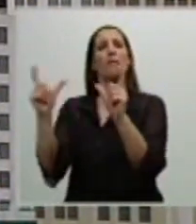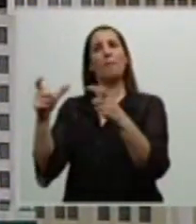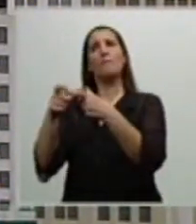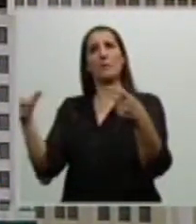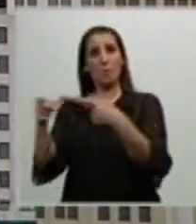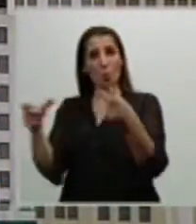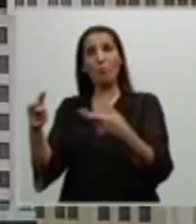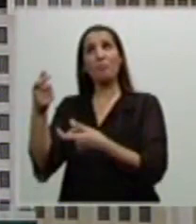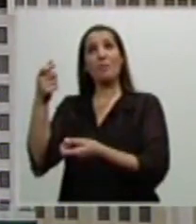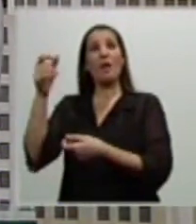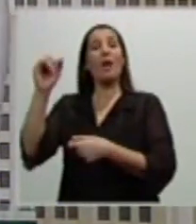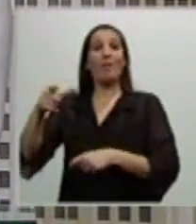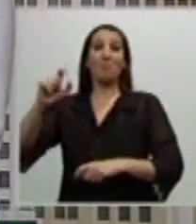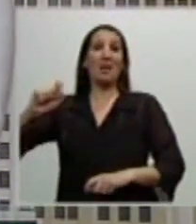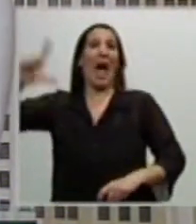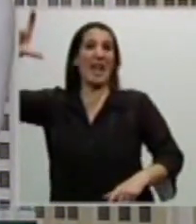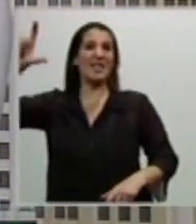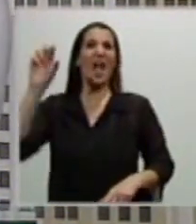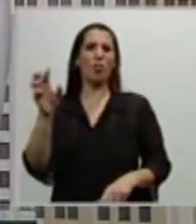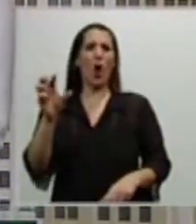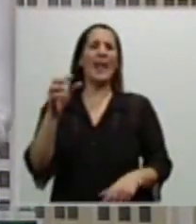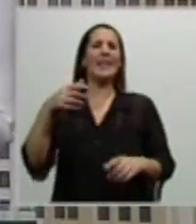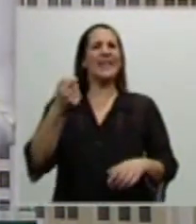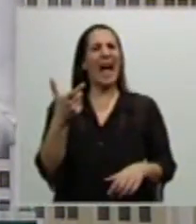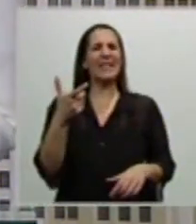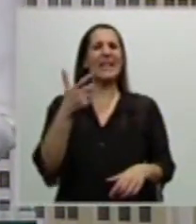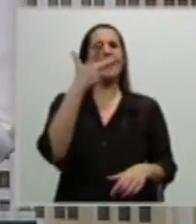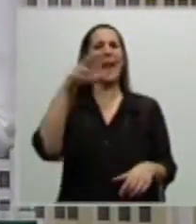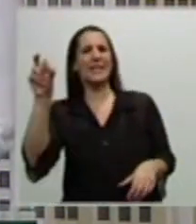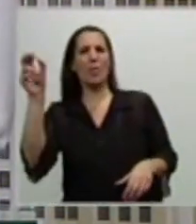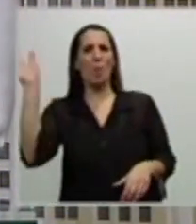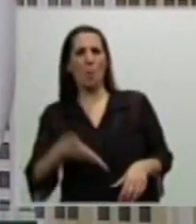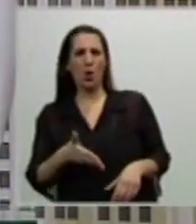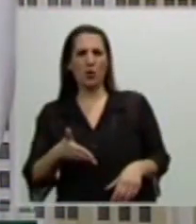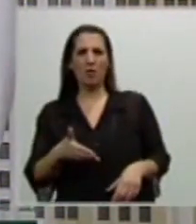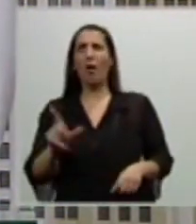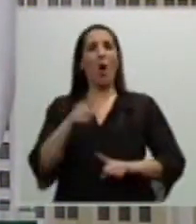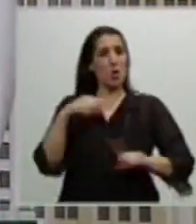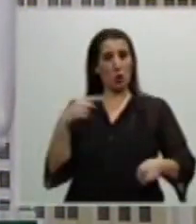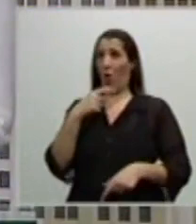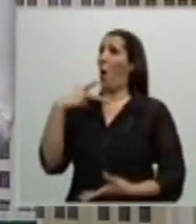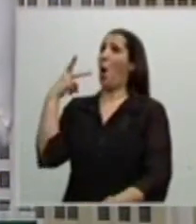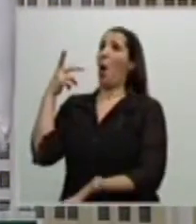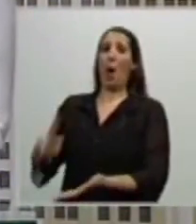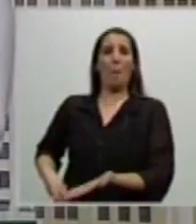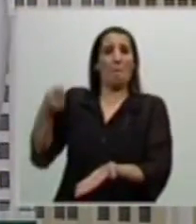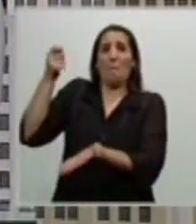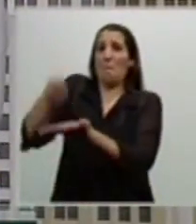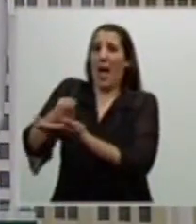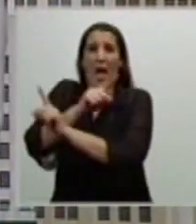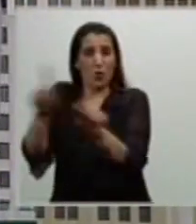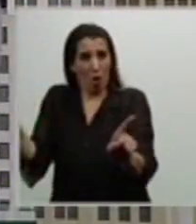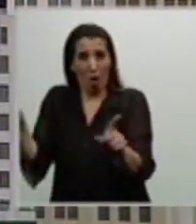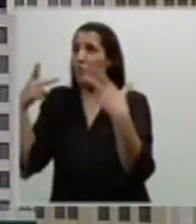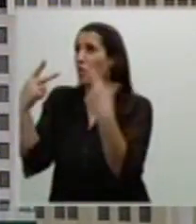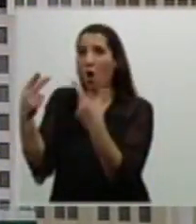ganancia en dólares casi del 300%, no es que nos negamos a pagarles a los fondos buitres